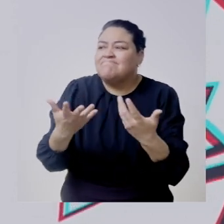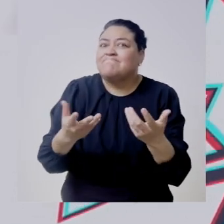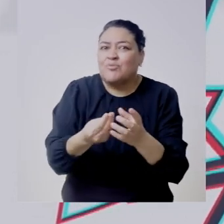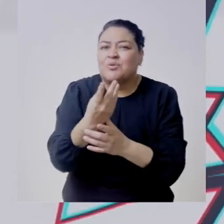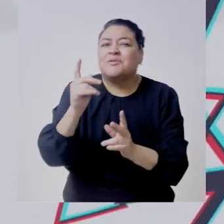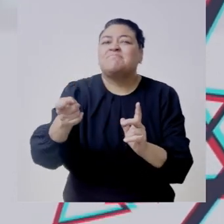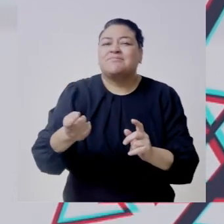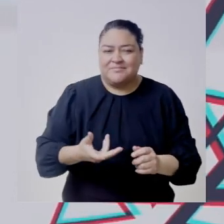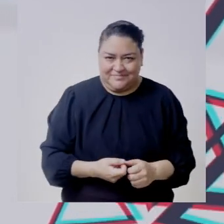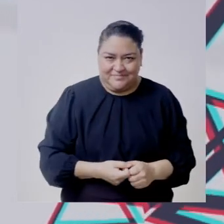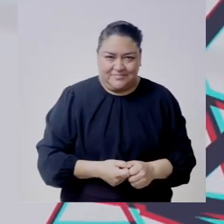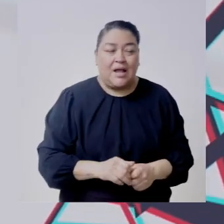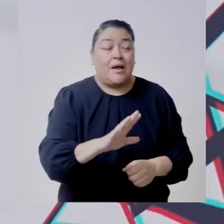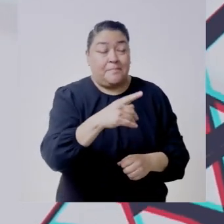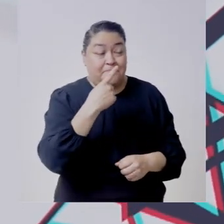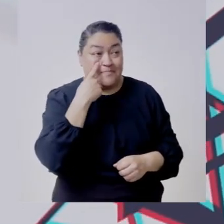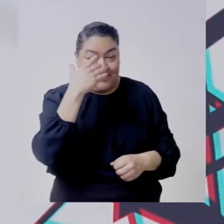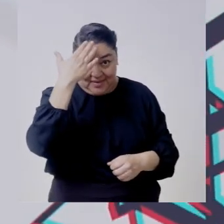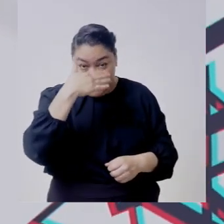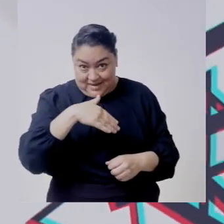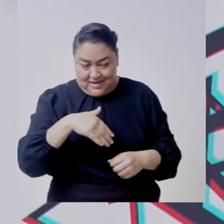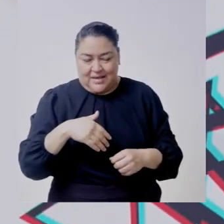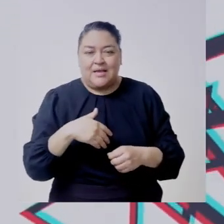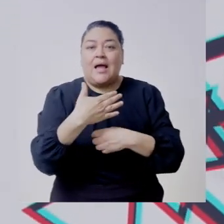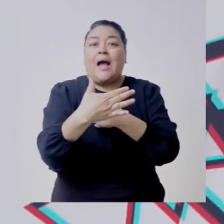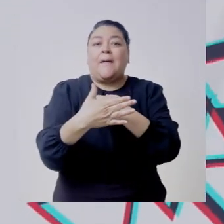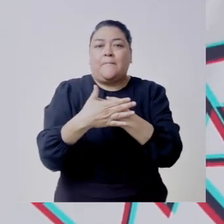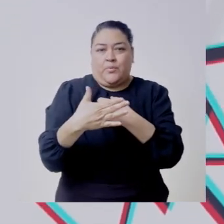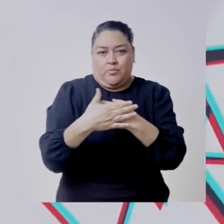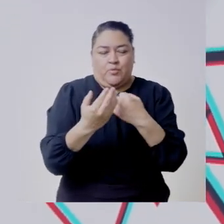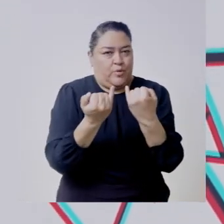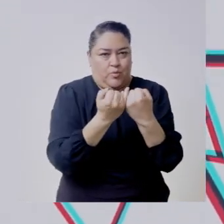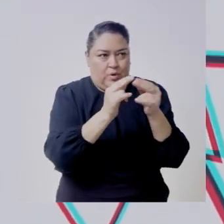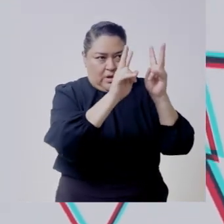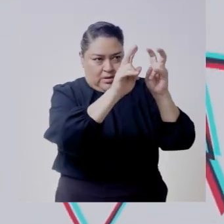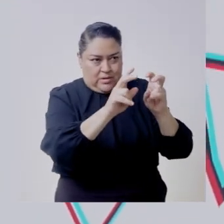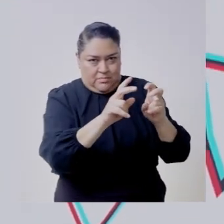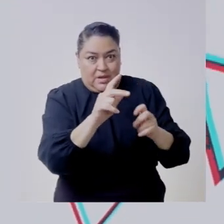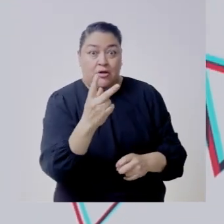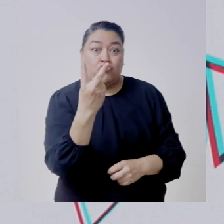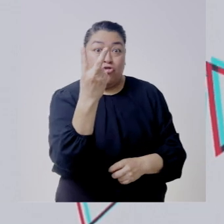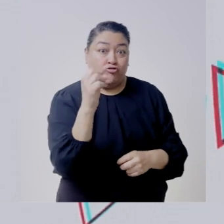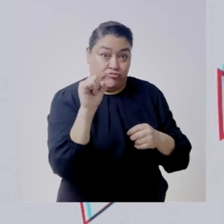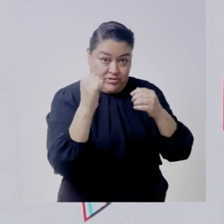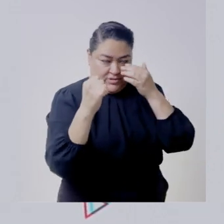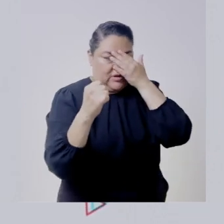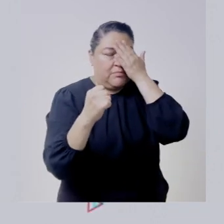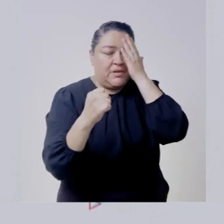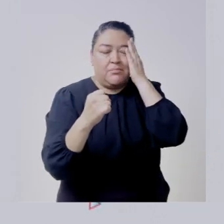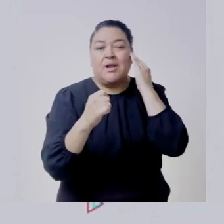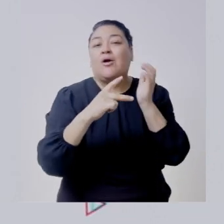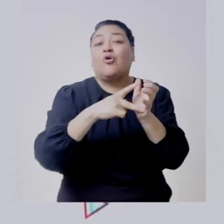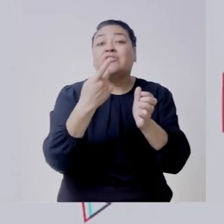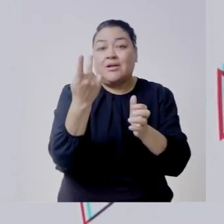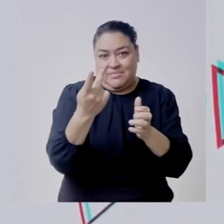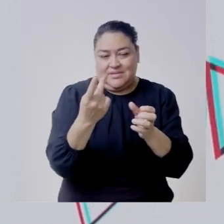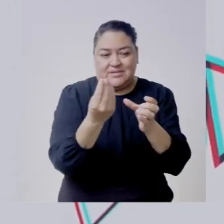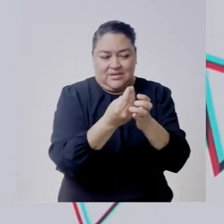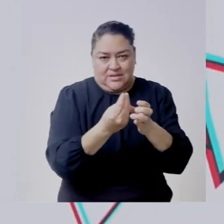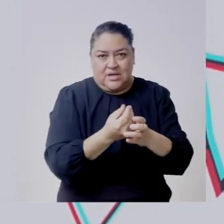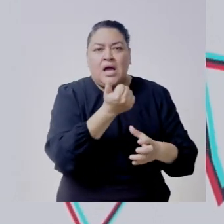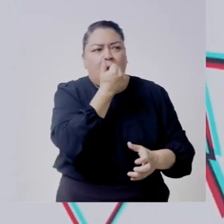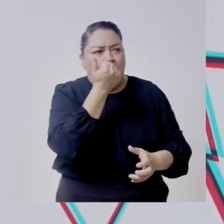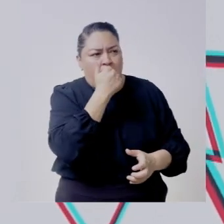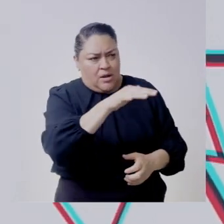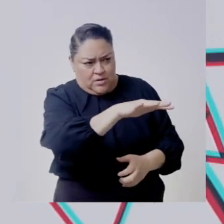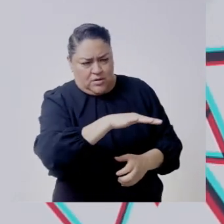encontrar de nuevo mira tenemos vamos a retomar la oferta académica el 2 de septiembre que aunque digamos